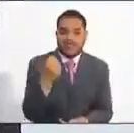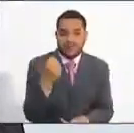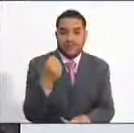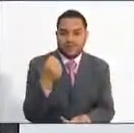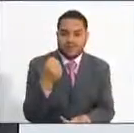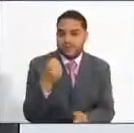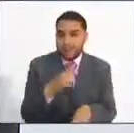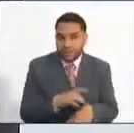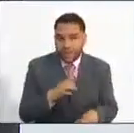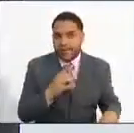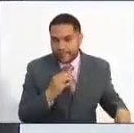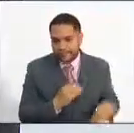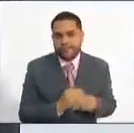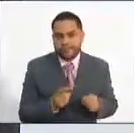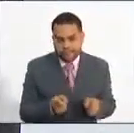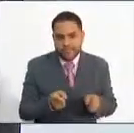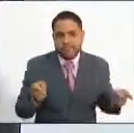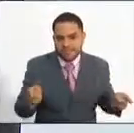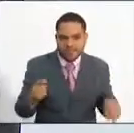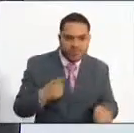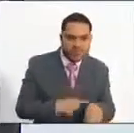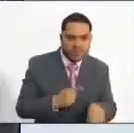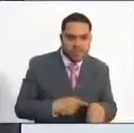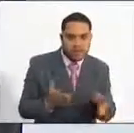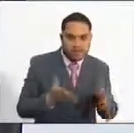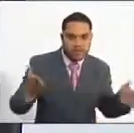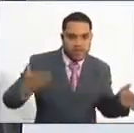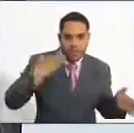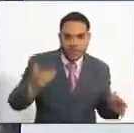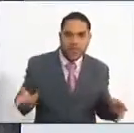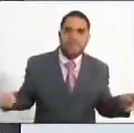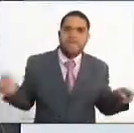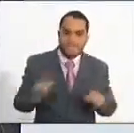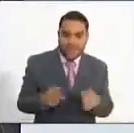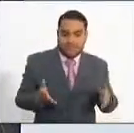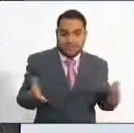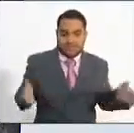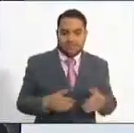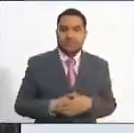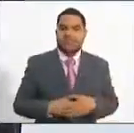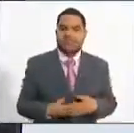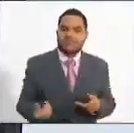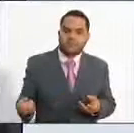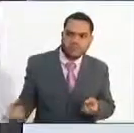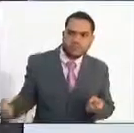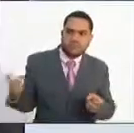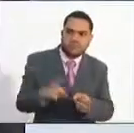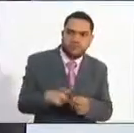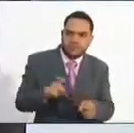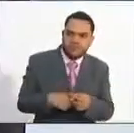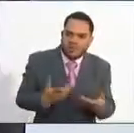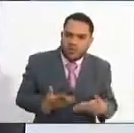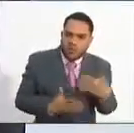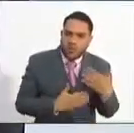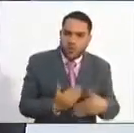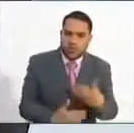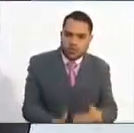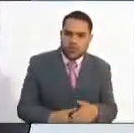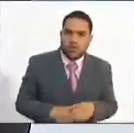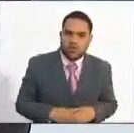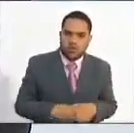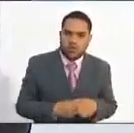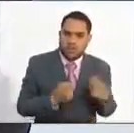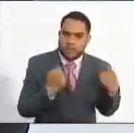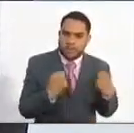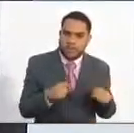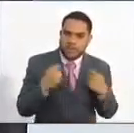nos obligó a ampliar el plazo. Y con las otras convocatorias que mencioné, igualmente estamos en el proceso de venta de